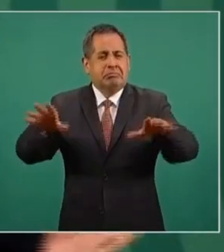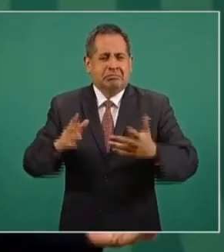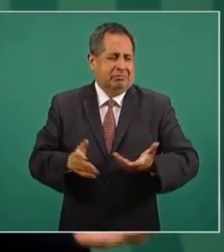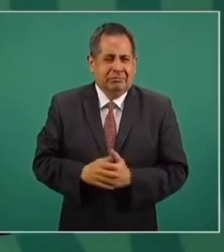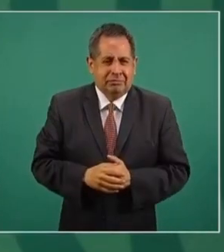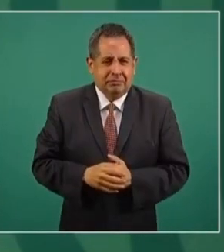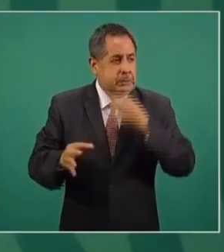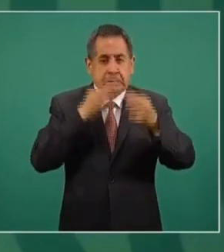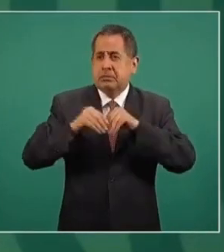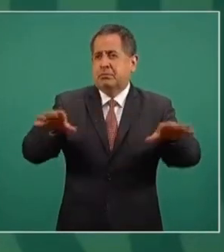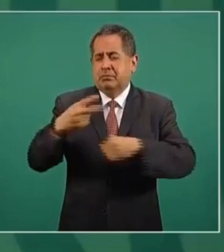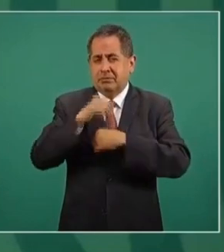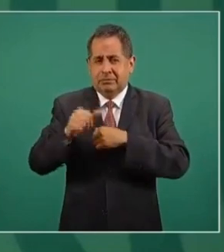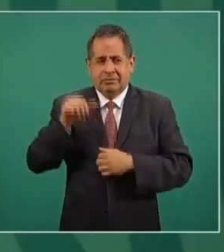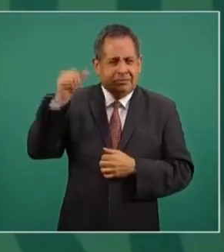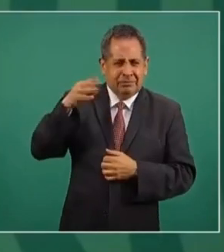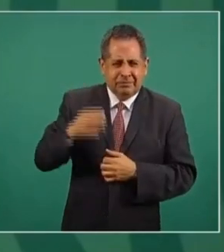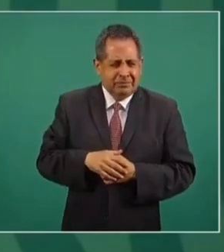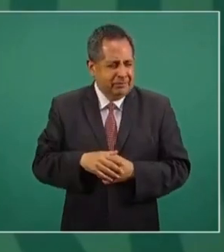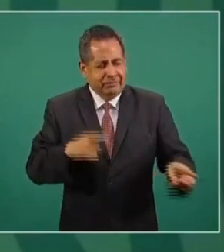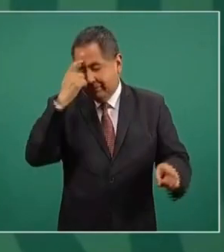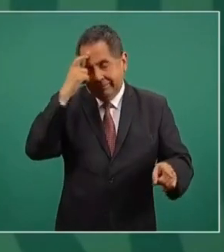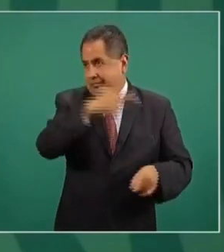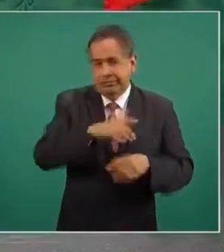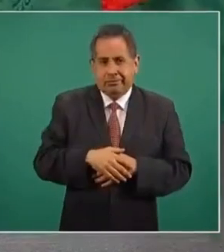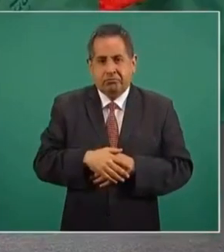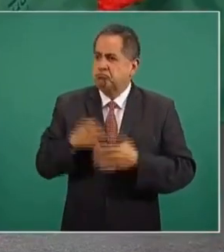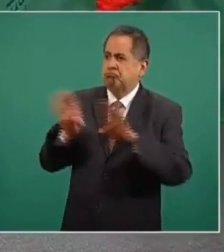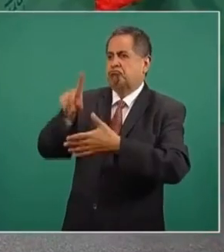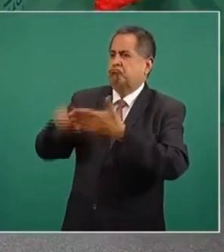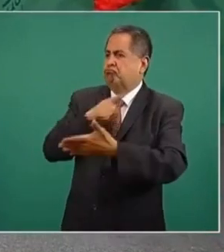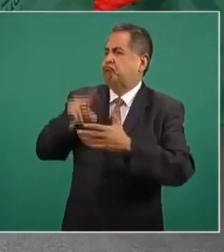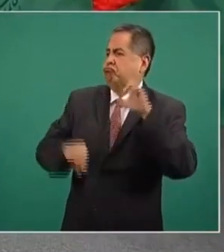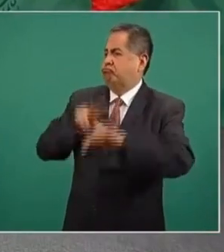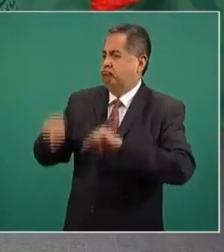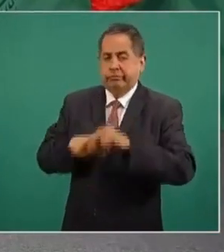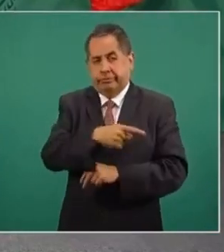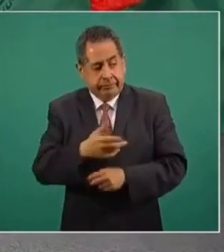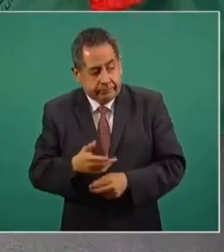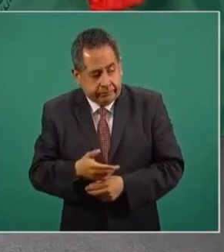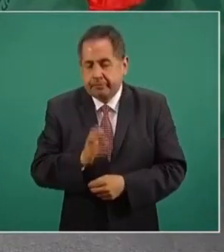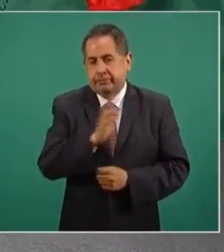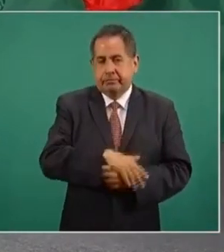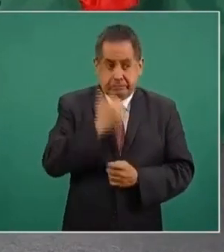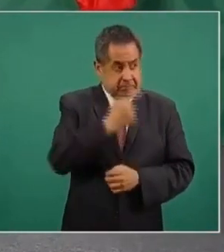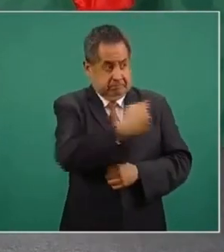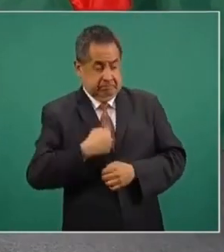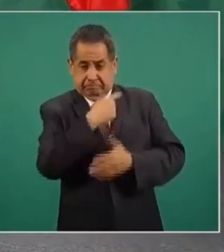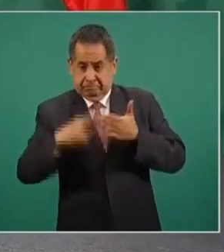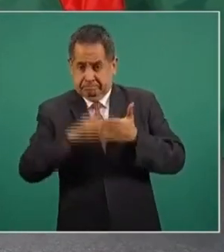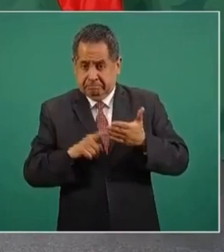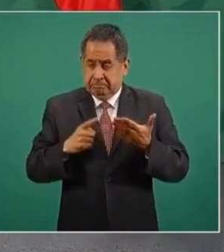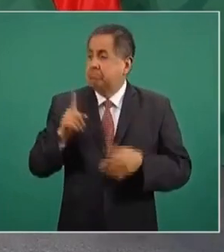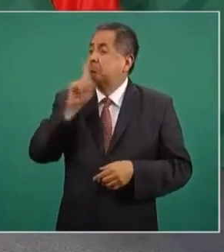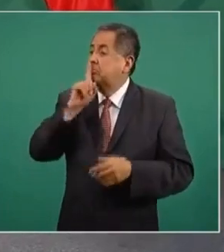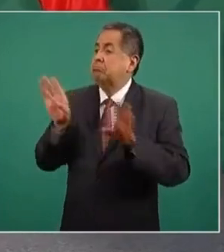o sea que no se transmita. O sea, es que como ya está de moda a nivel mundial la censura, ya nos quieren silenciar.